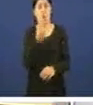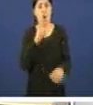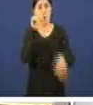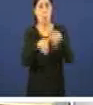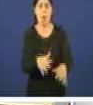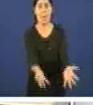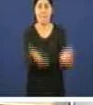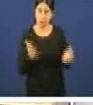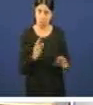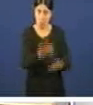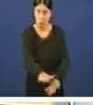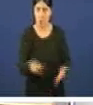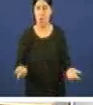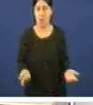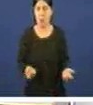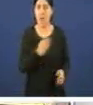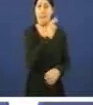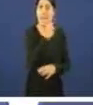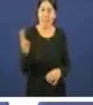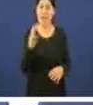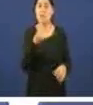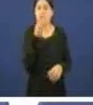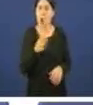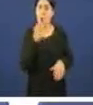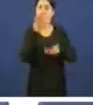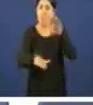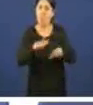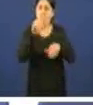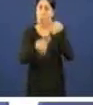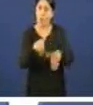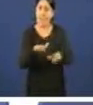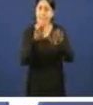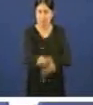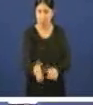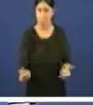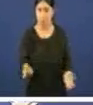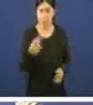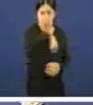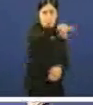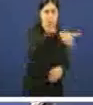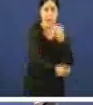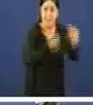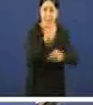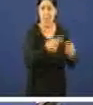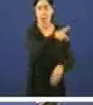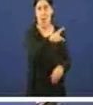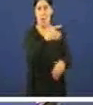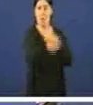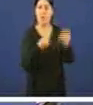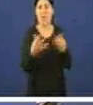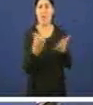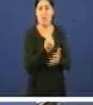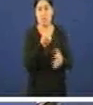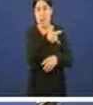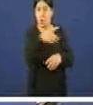PP e PSOE votaron a favor vostedes construíron a ponte vostedes construíron a pasarela para